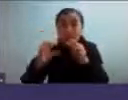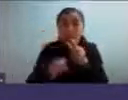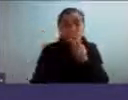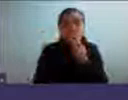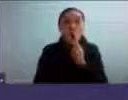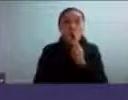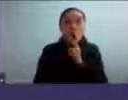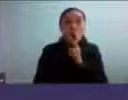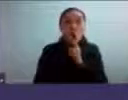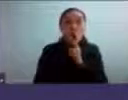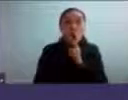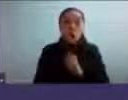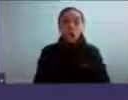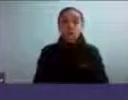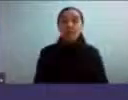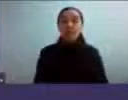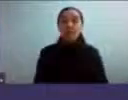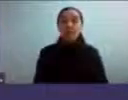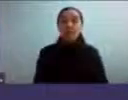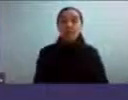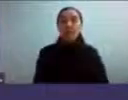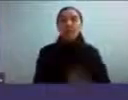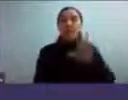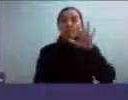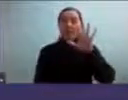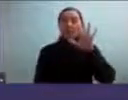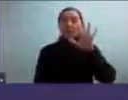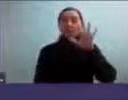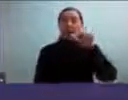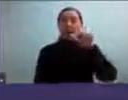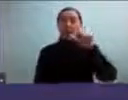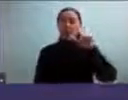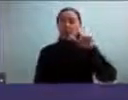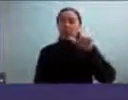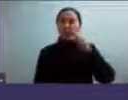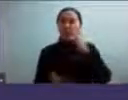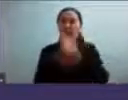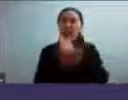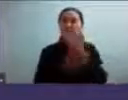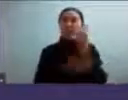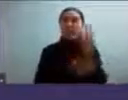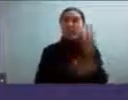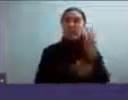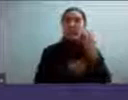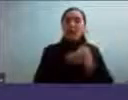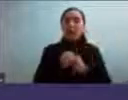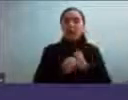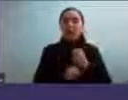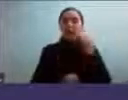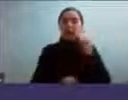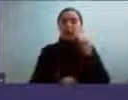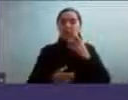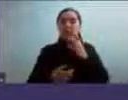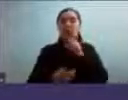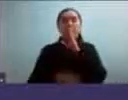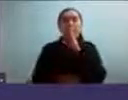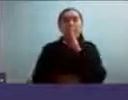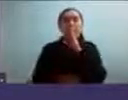yo como entre los cinco, seis, hasta los catorce años, era una niña muy melancólica, muy silenciosa,